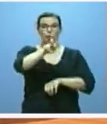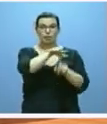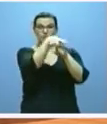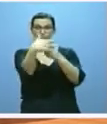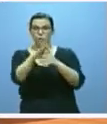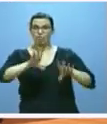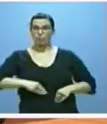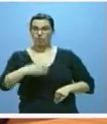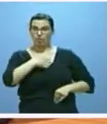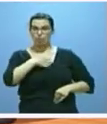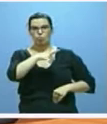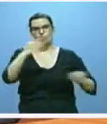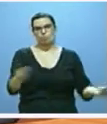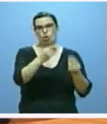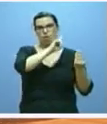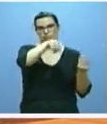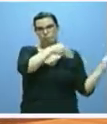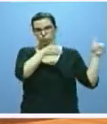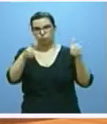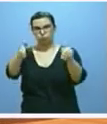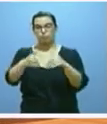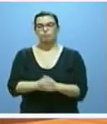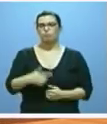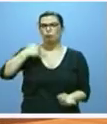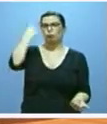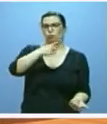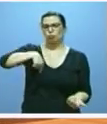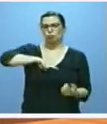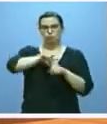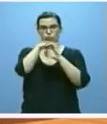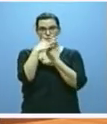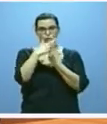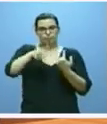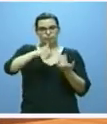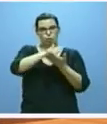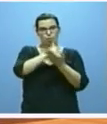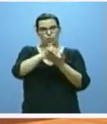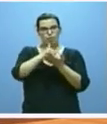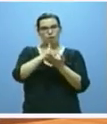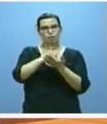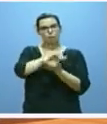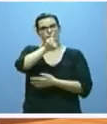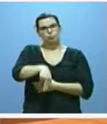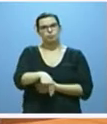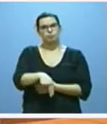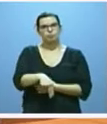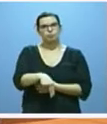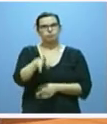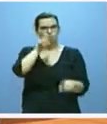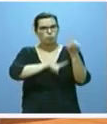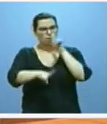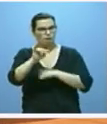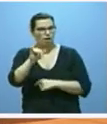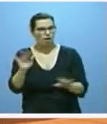conformarnos. Soy plenamente consciente de que la nuestra es una comunidad en la que existen problemas,